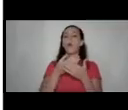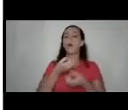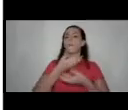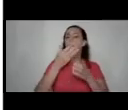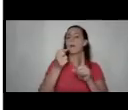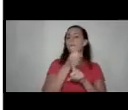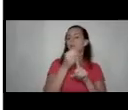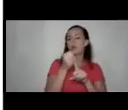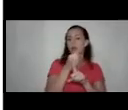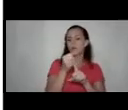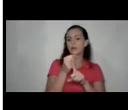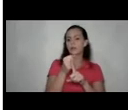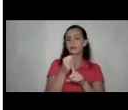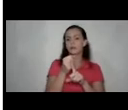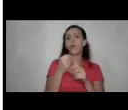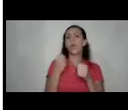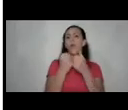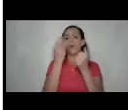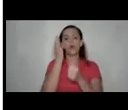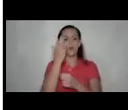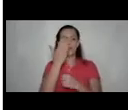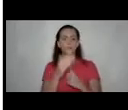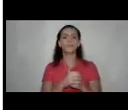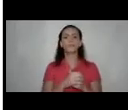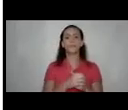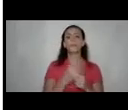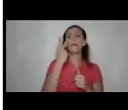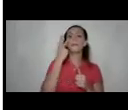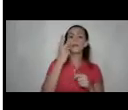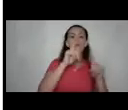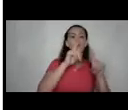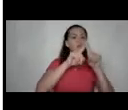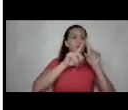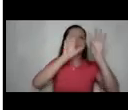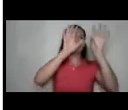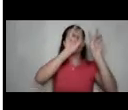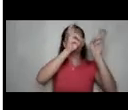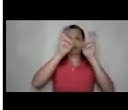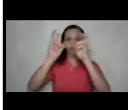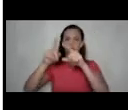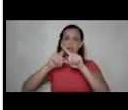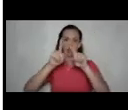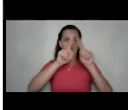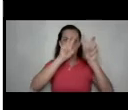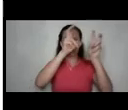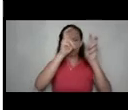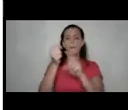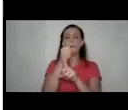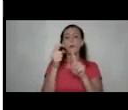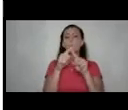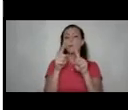violencia, de las violencias contra las mujeres. Vimos los diferentes tipos de violencias o varios de esos tipos, pero las